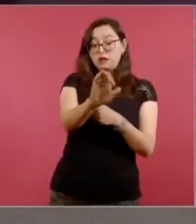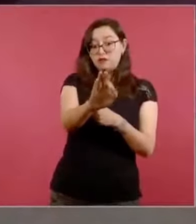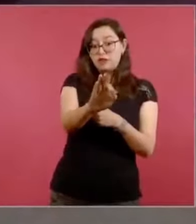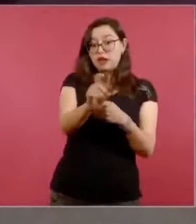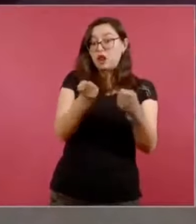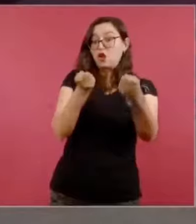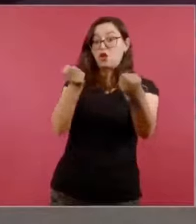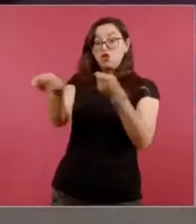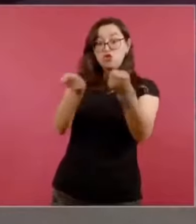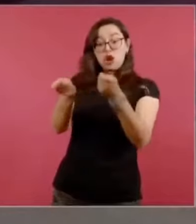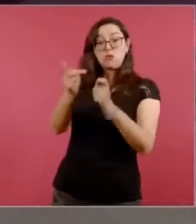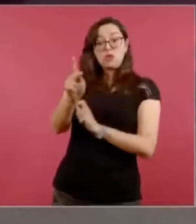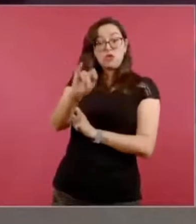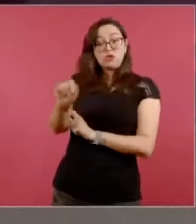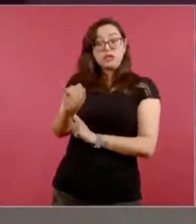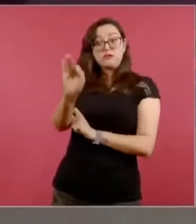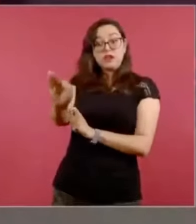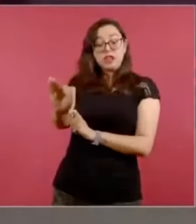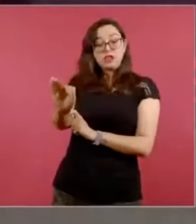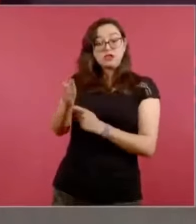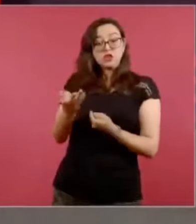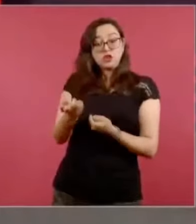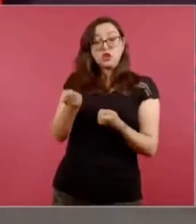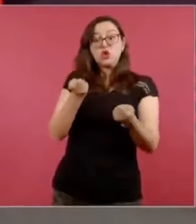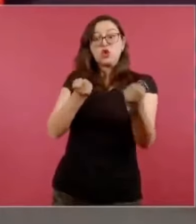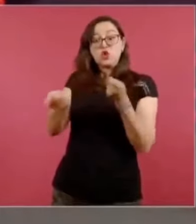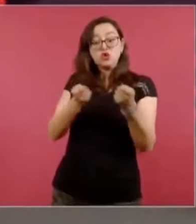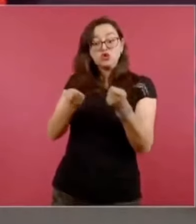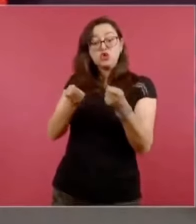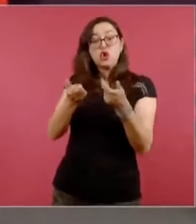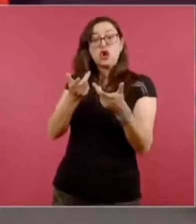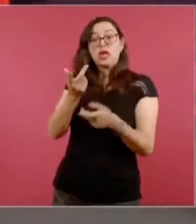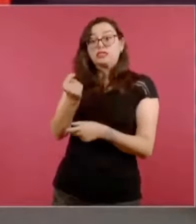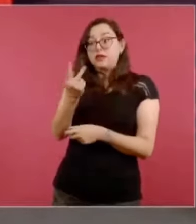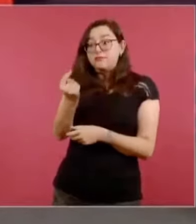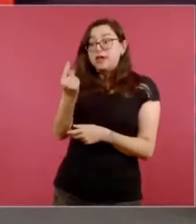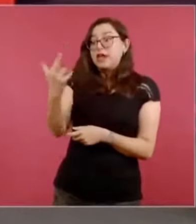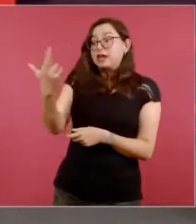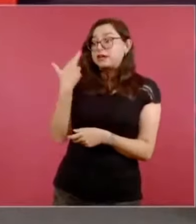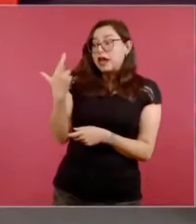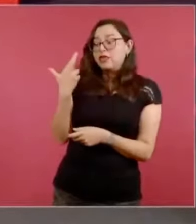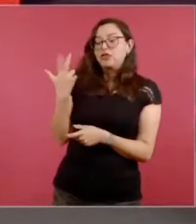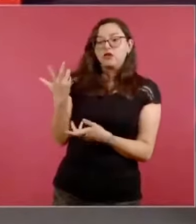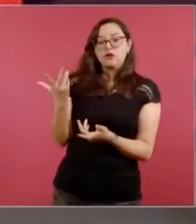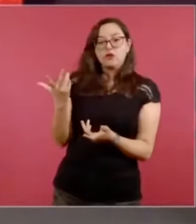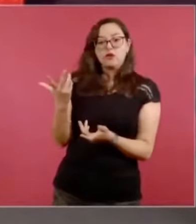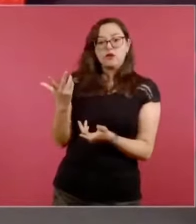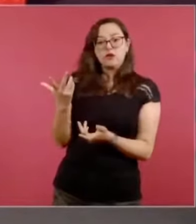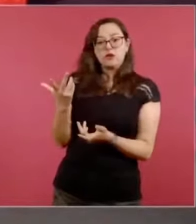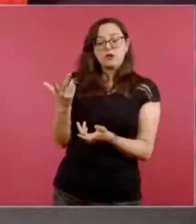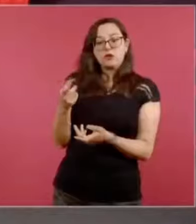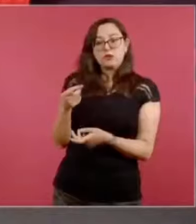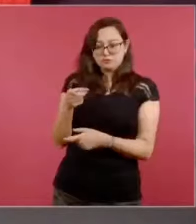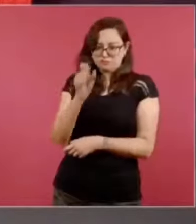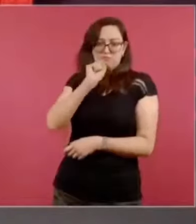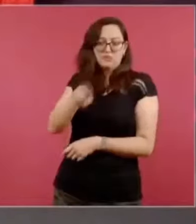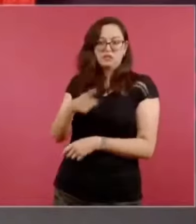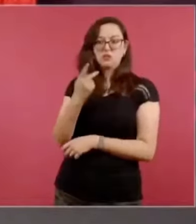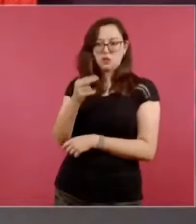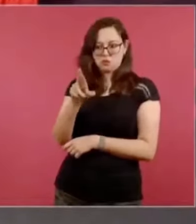mayoría de los medios de información, incluyendo a Proceso.